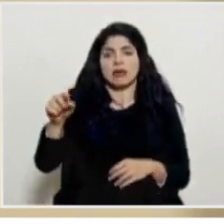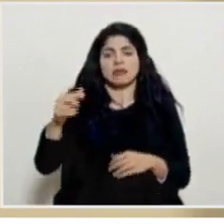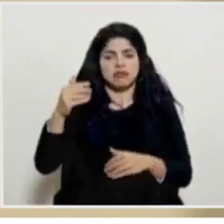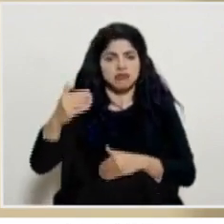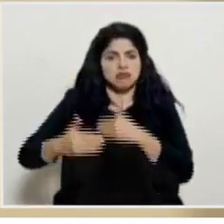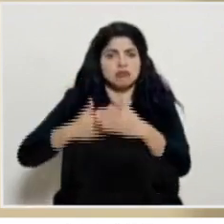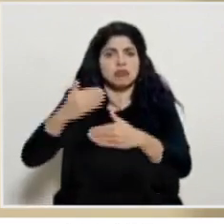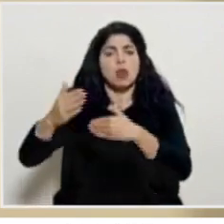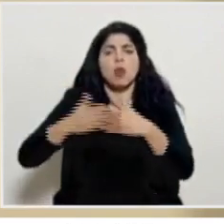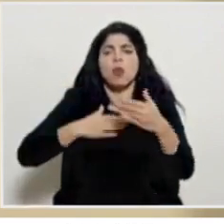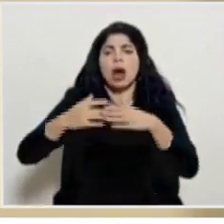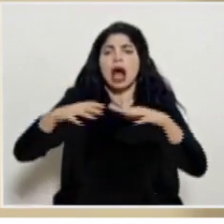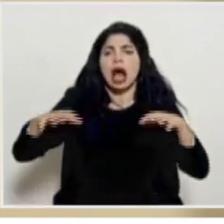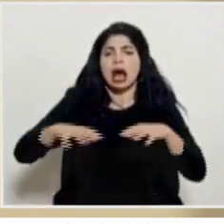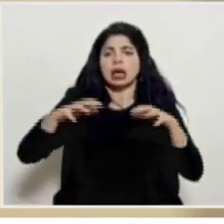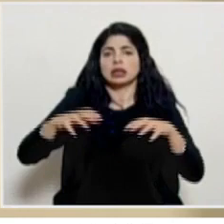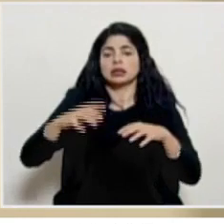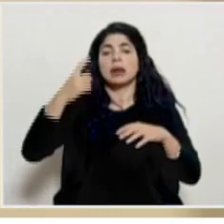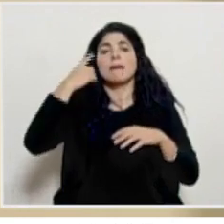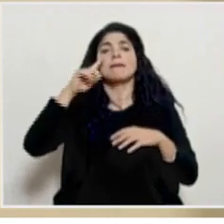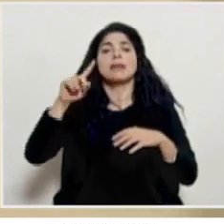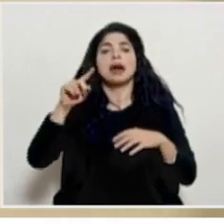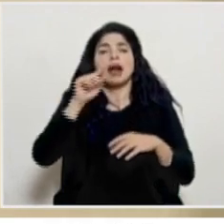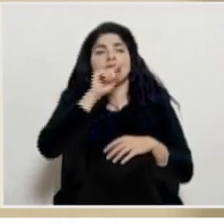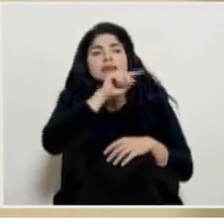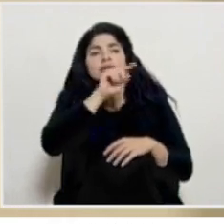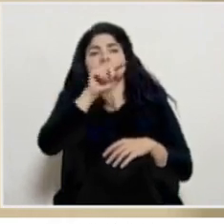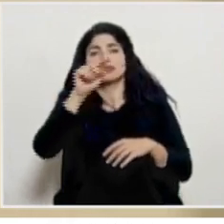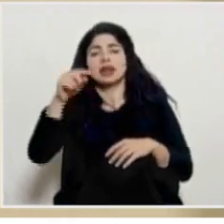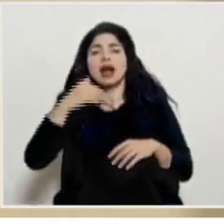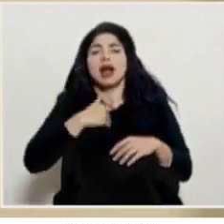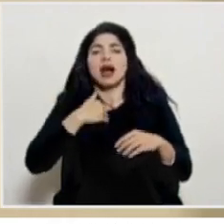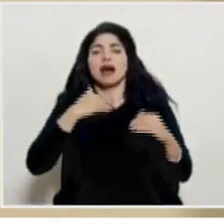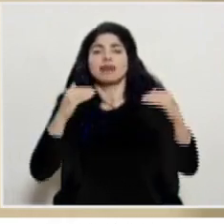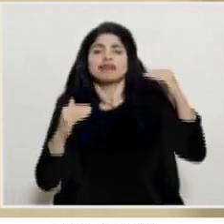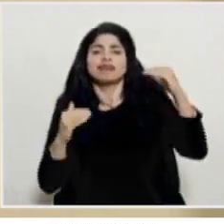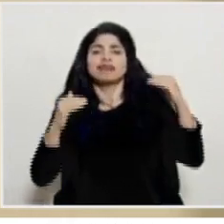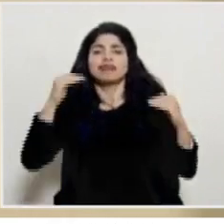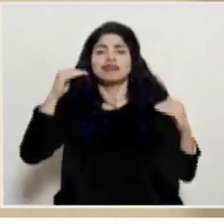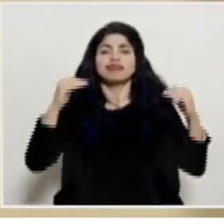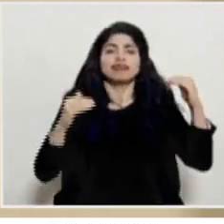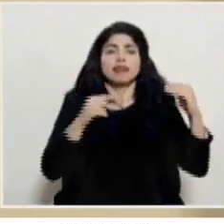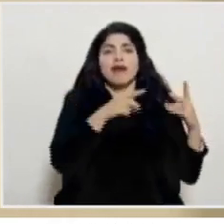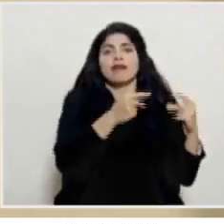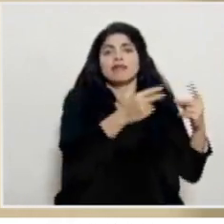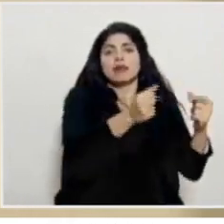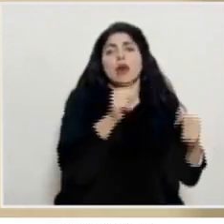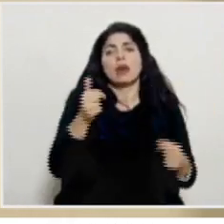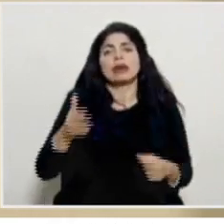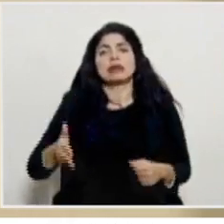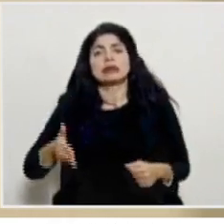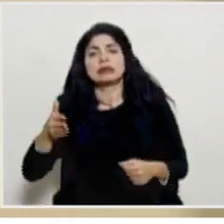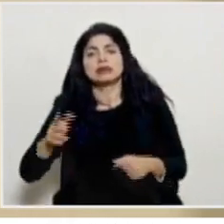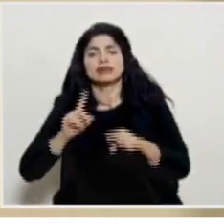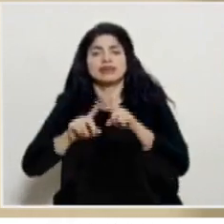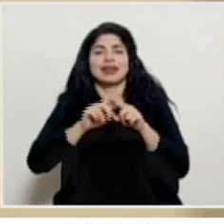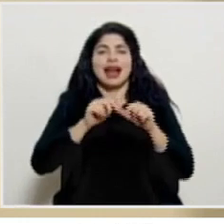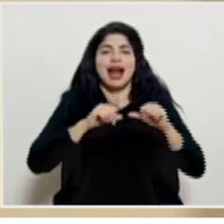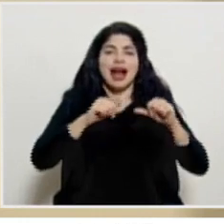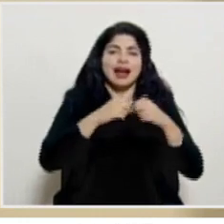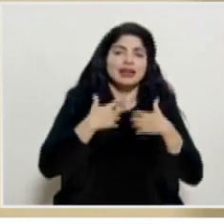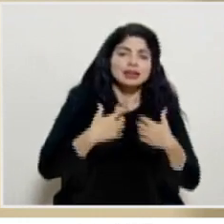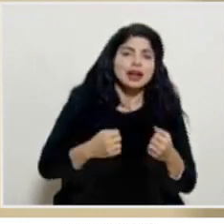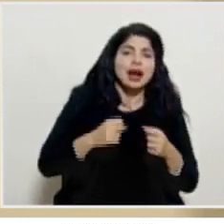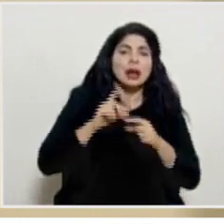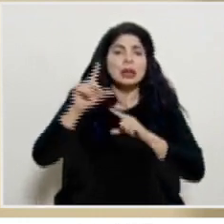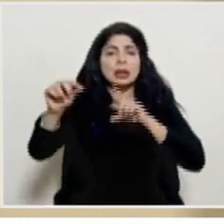acciones necesarias para reducir las brechas que hay en cuanto a la velocidad de vacunación en las diferentes áreas de salud y en las diferentes